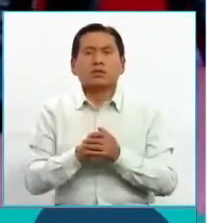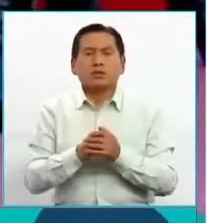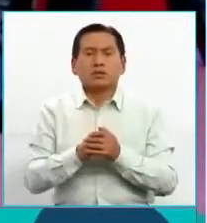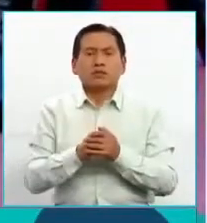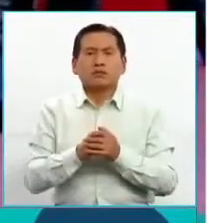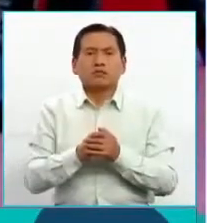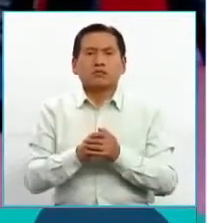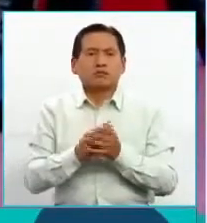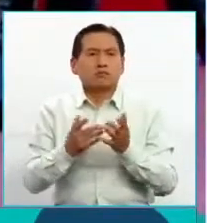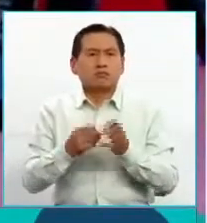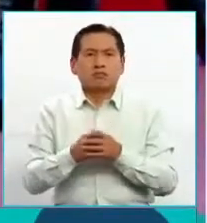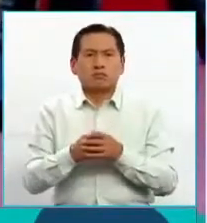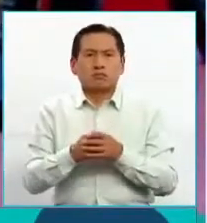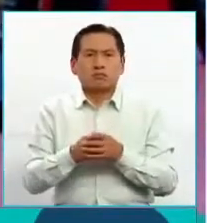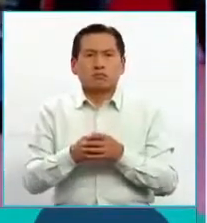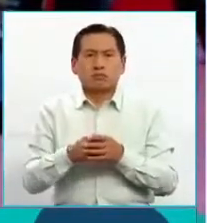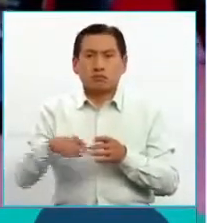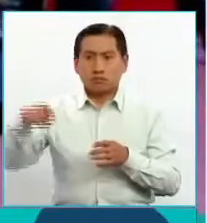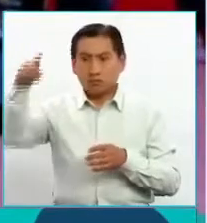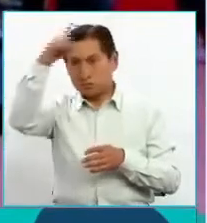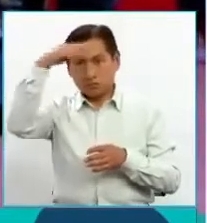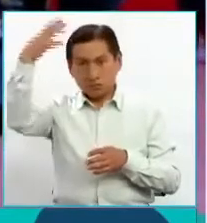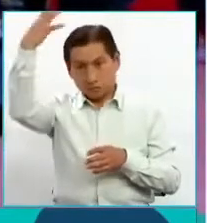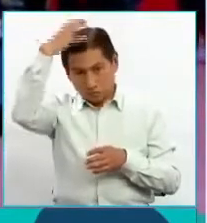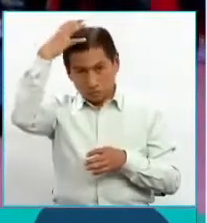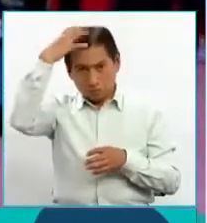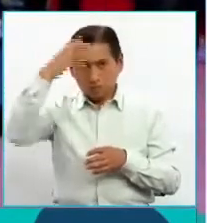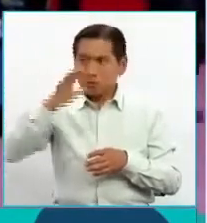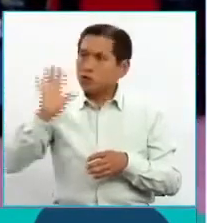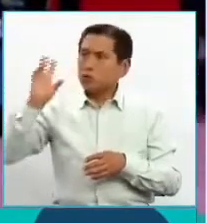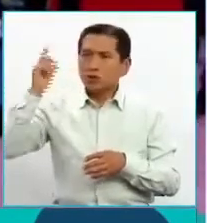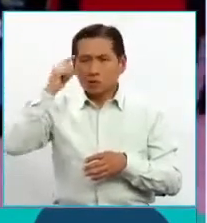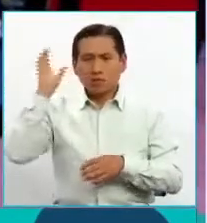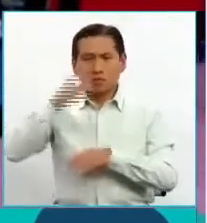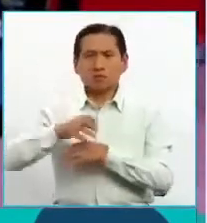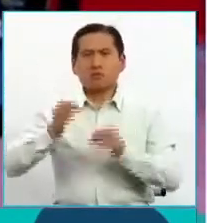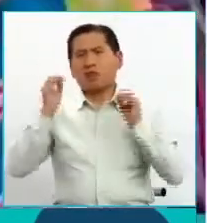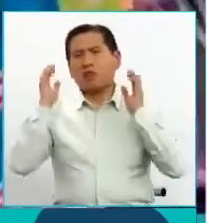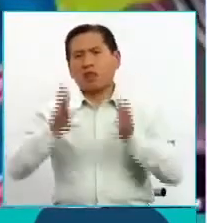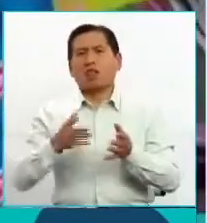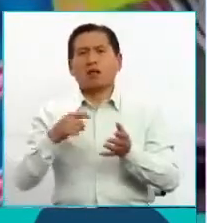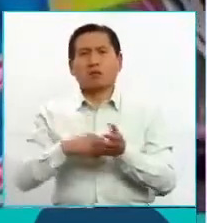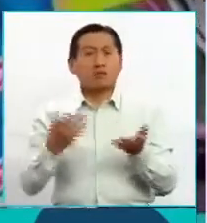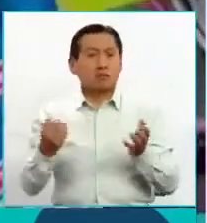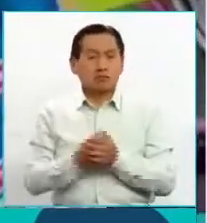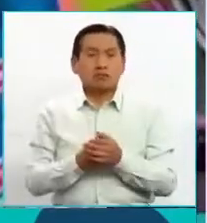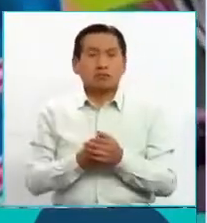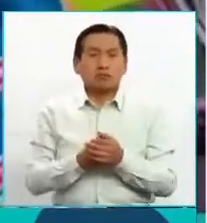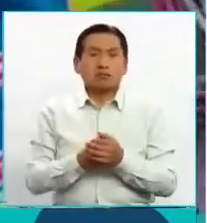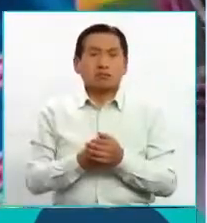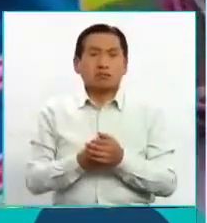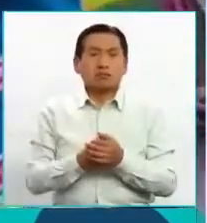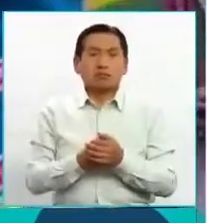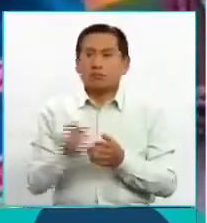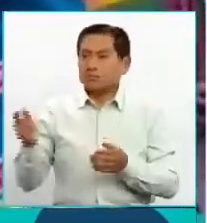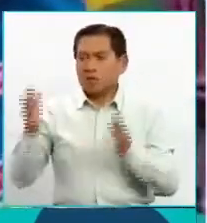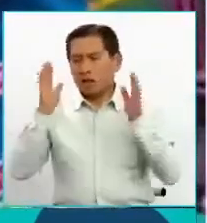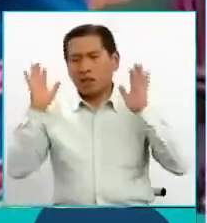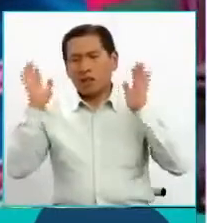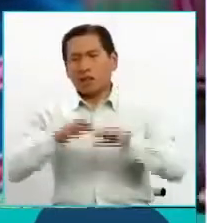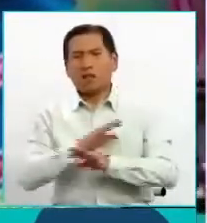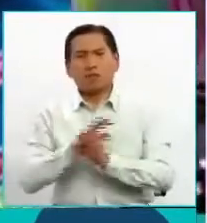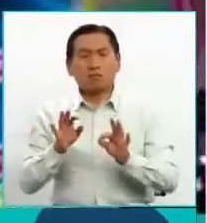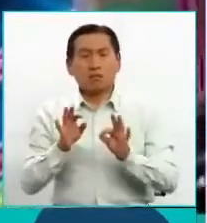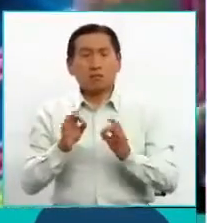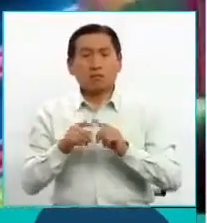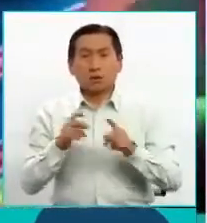fue abandonado totalmente en la gestión del gobierno de facto, no lo tomaron en cuenta,